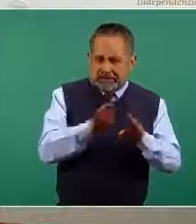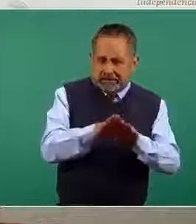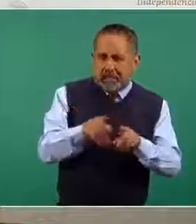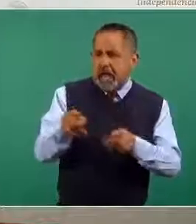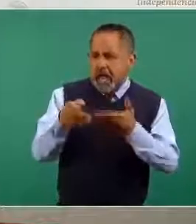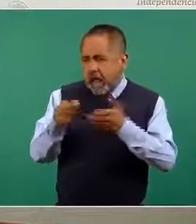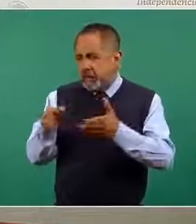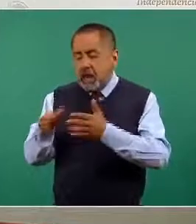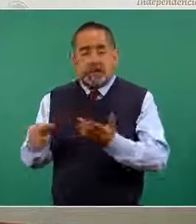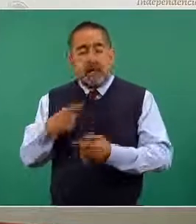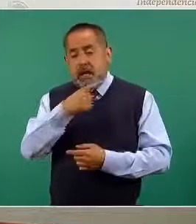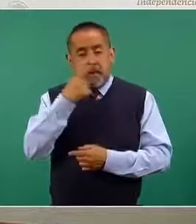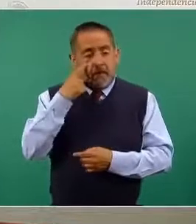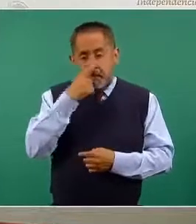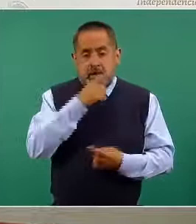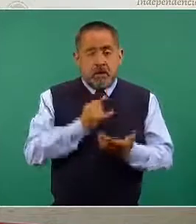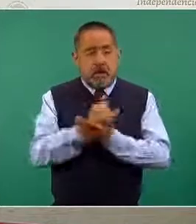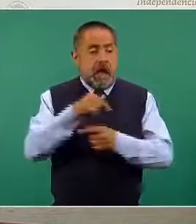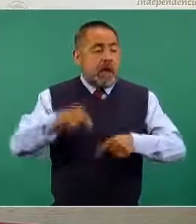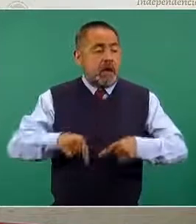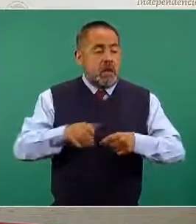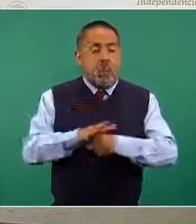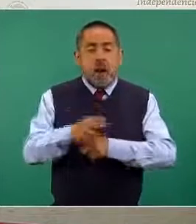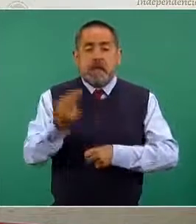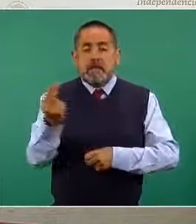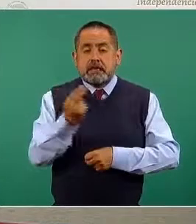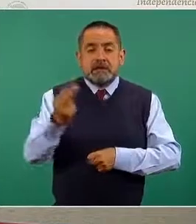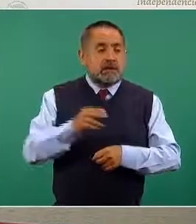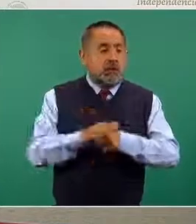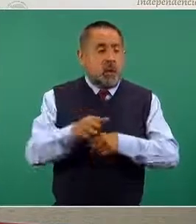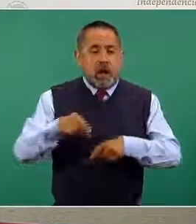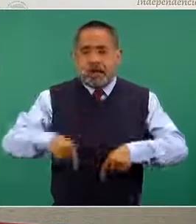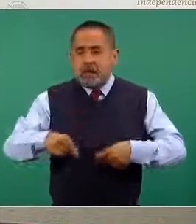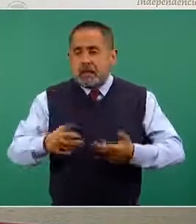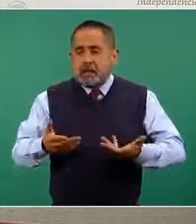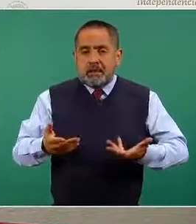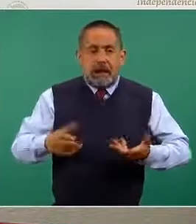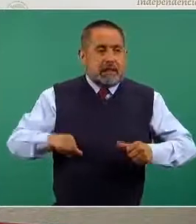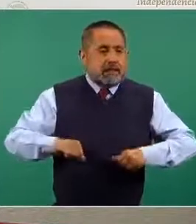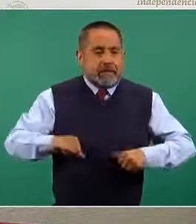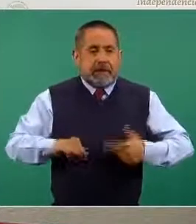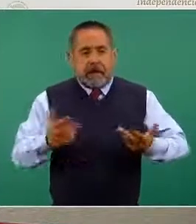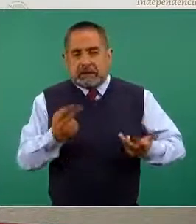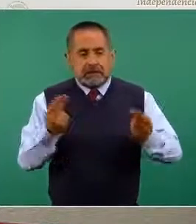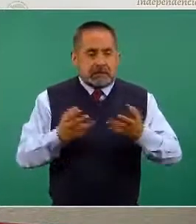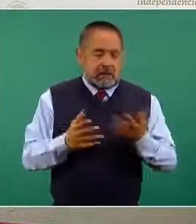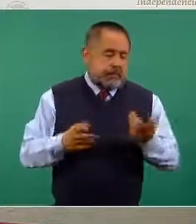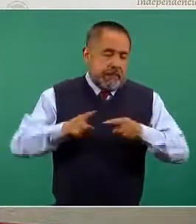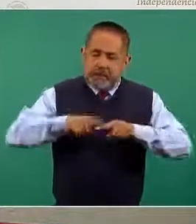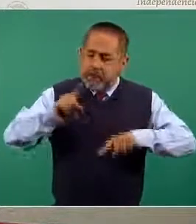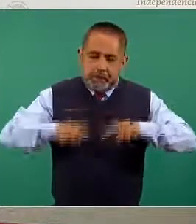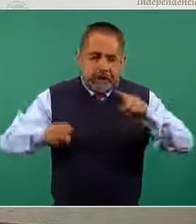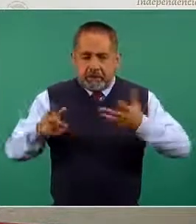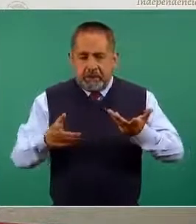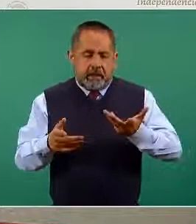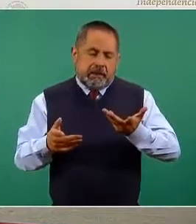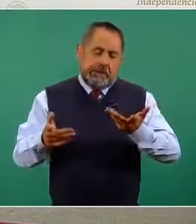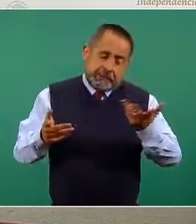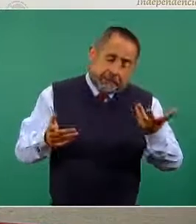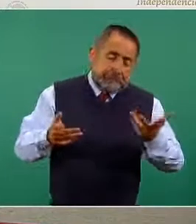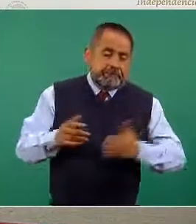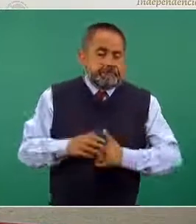se requieren en el estado en el que cada uno de vivamos, de acuerdo al riesgo epidémico.